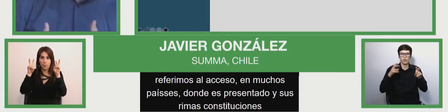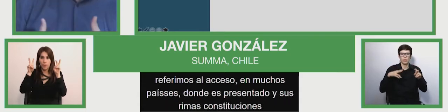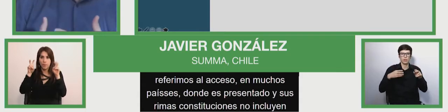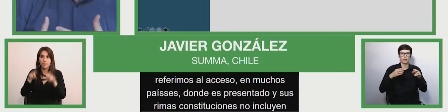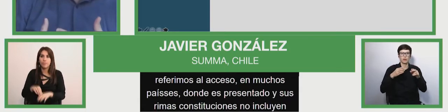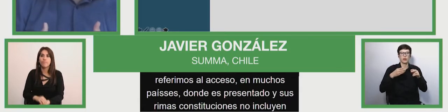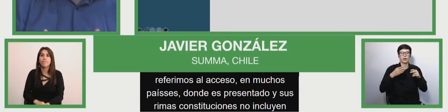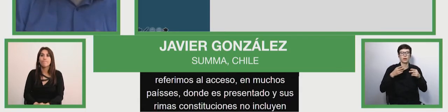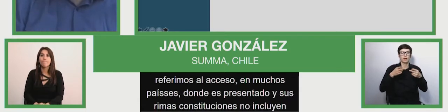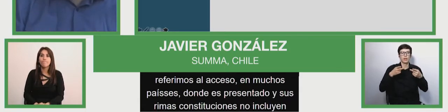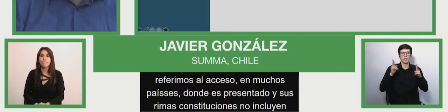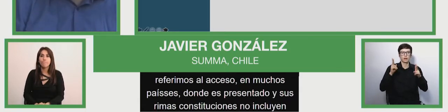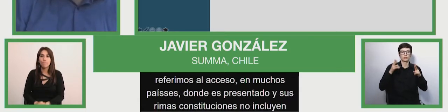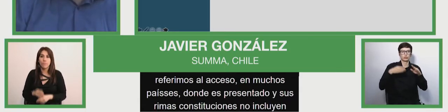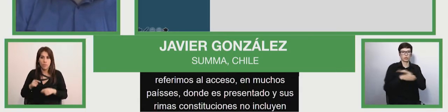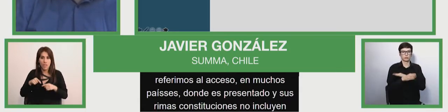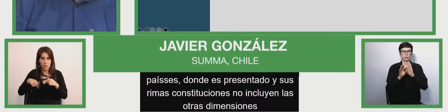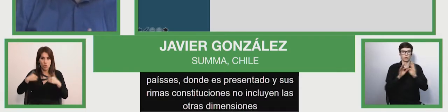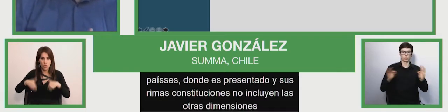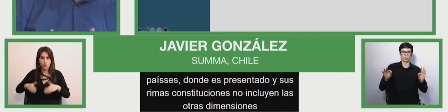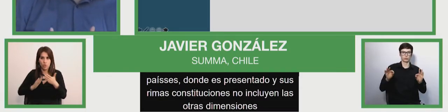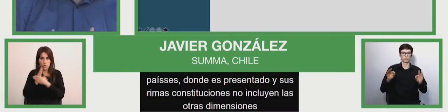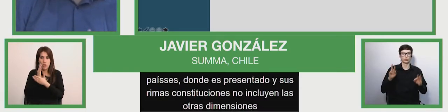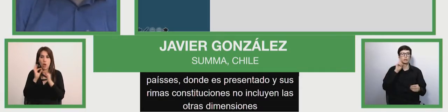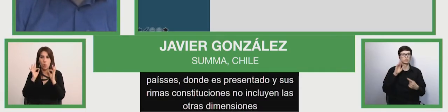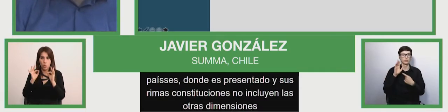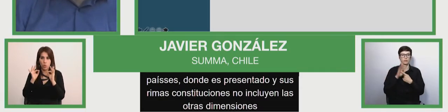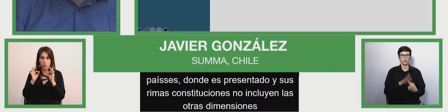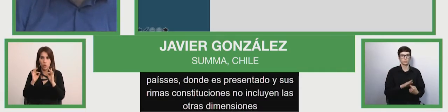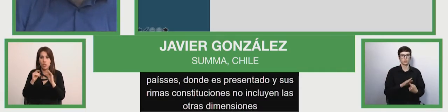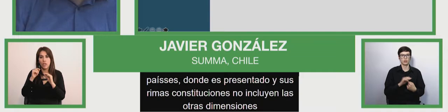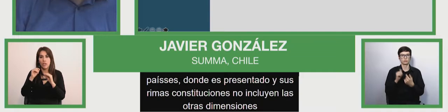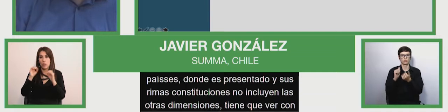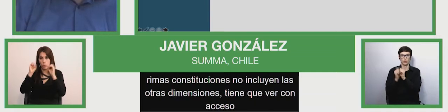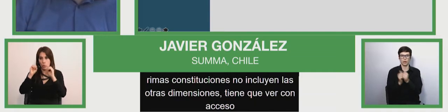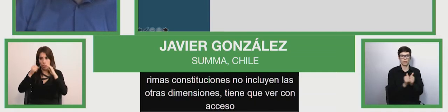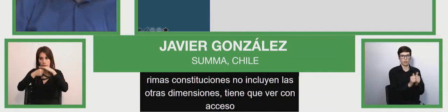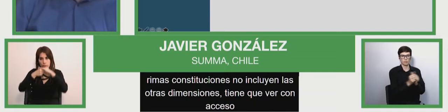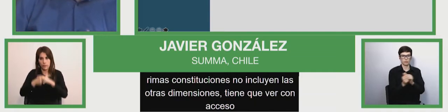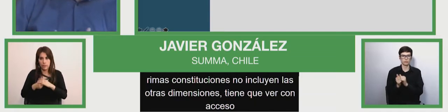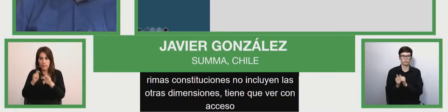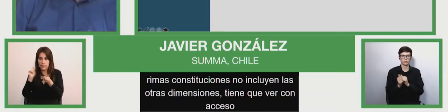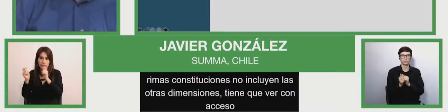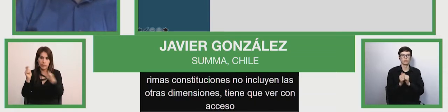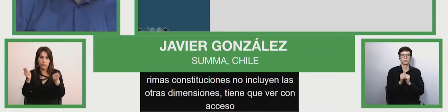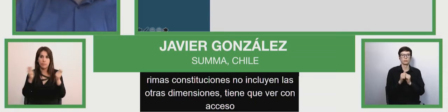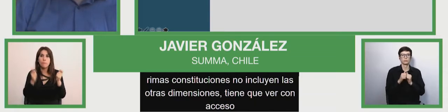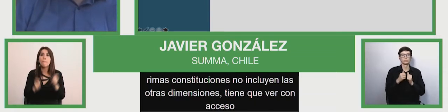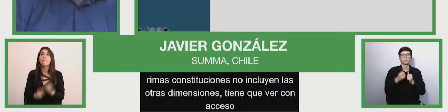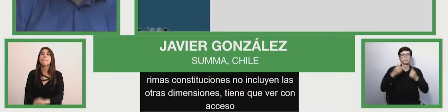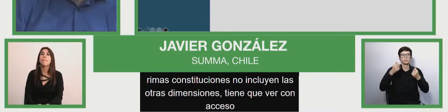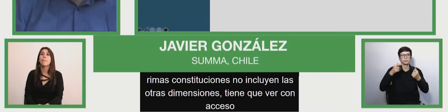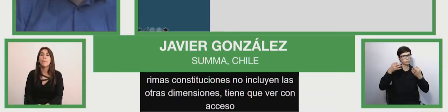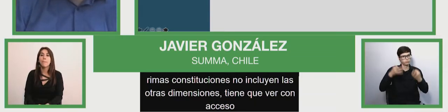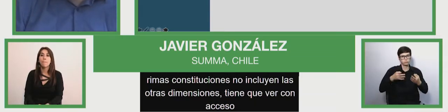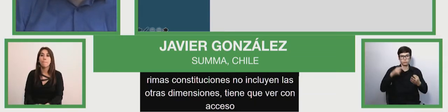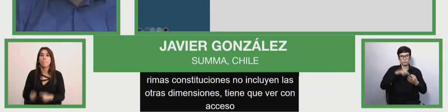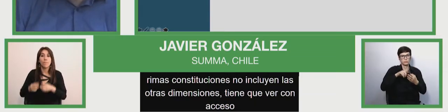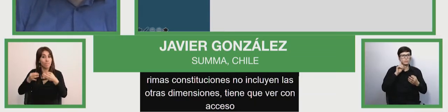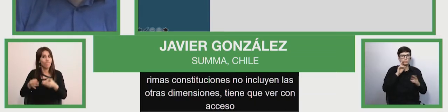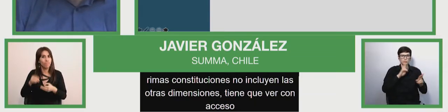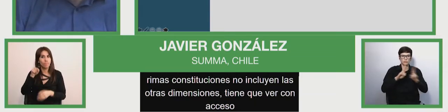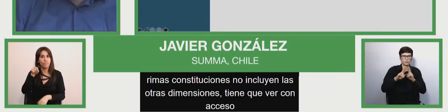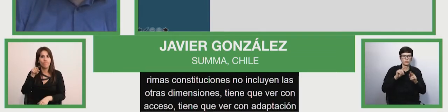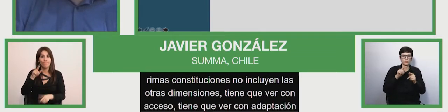Lo que tiene que ver con acceso sin discriminación, lo que tiene que ver con adaptación, justamente en este caso a personas, ¿no es cierto?, con